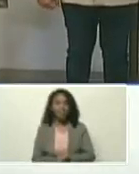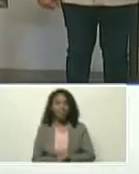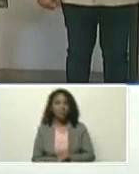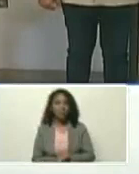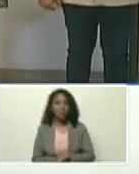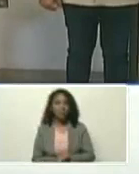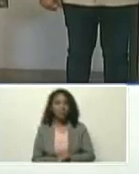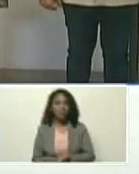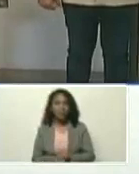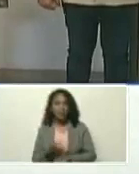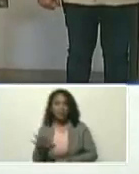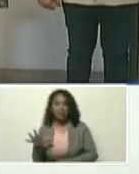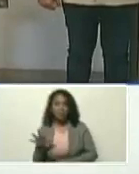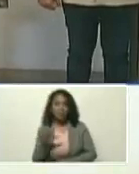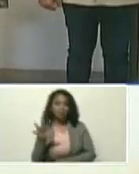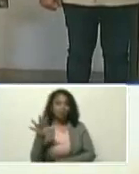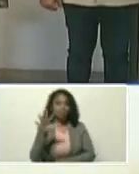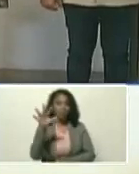galipanero,